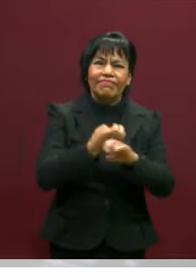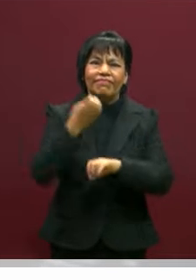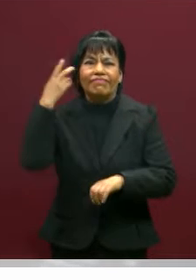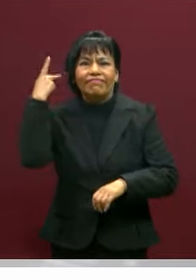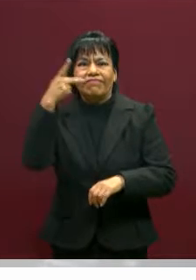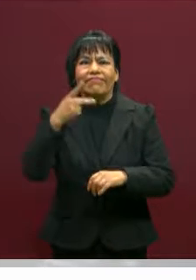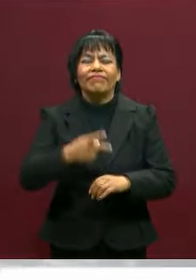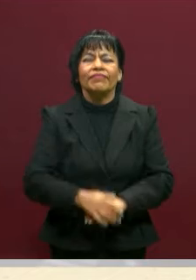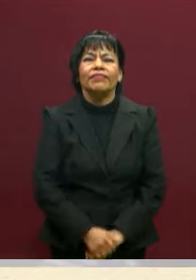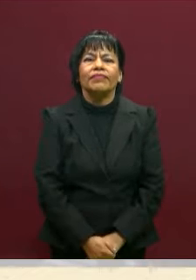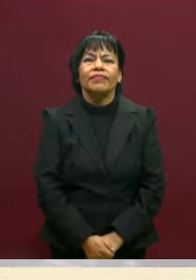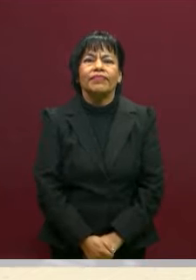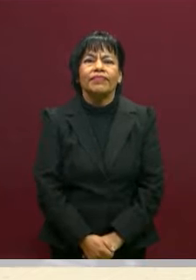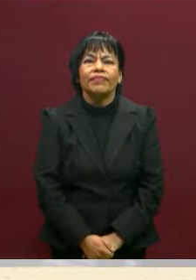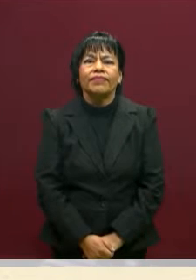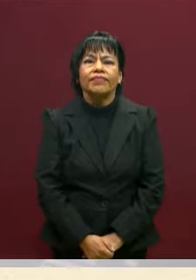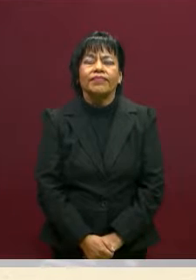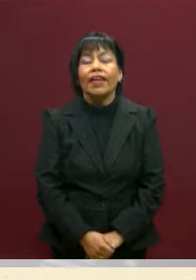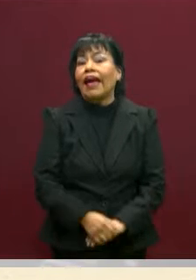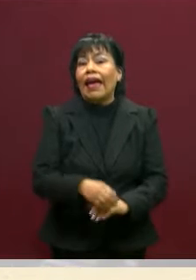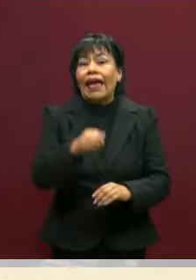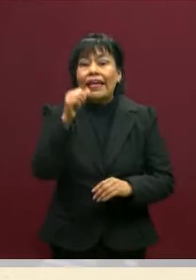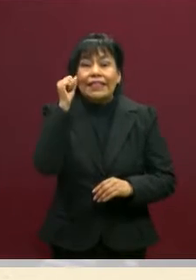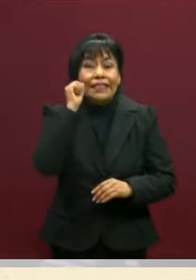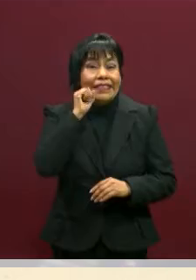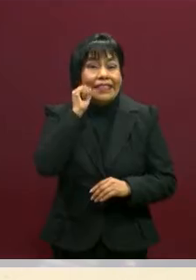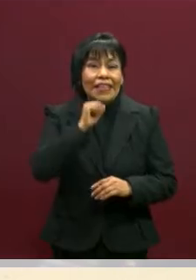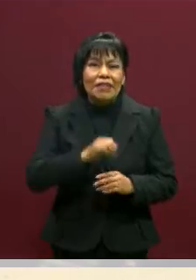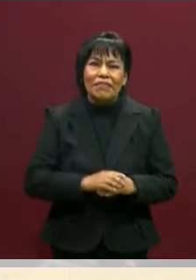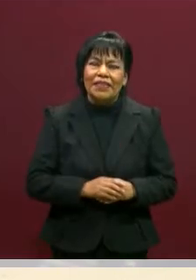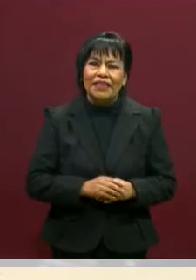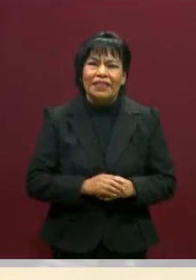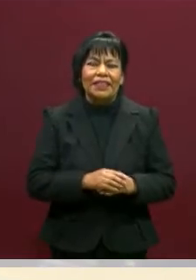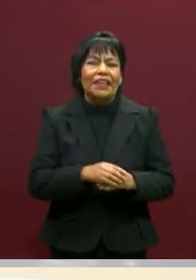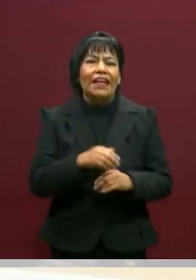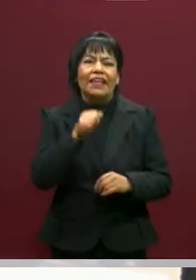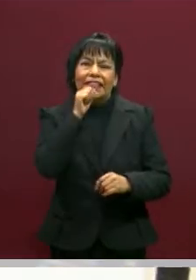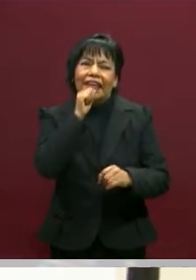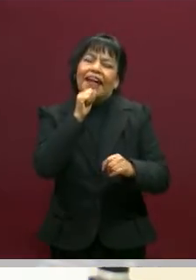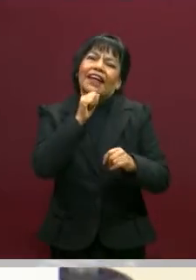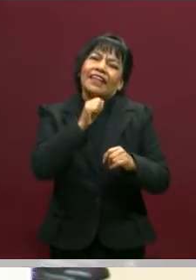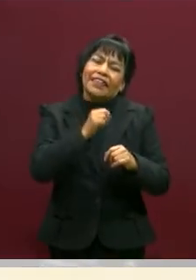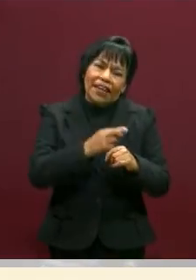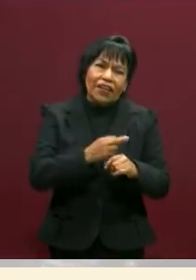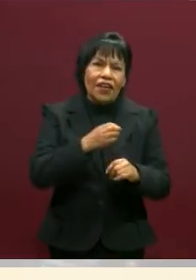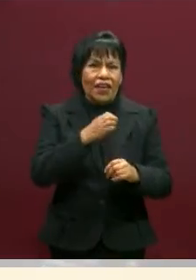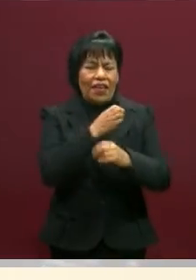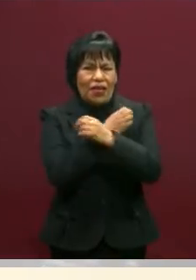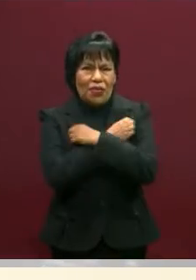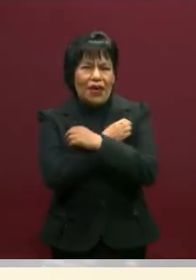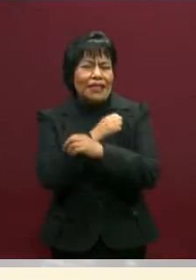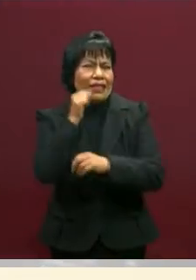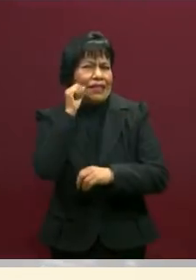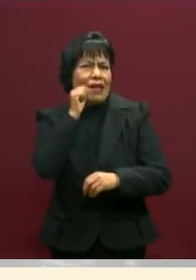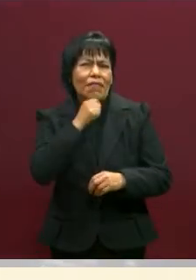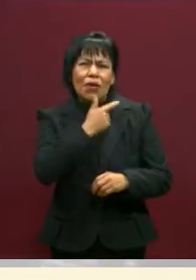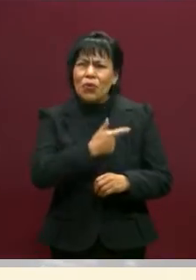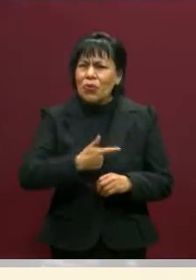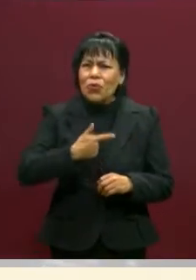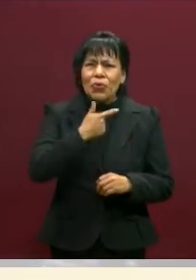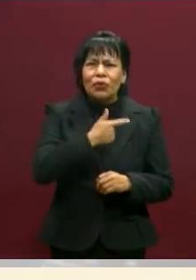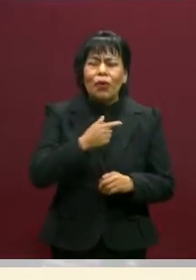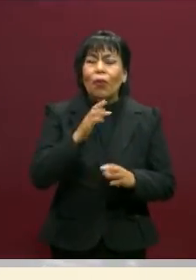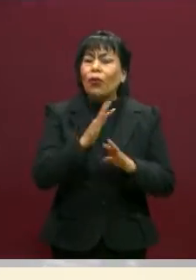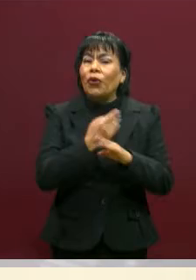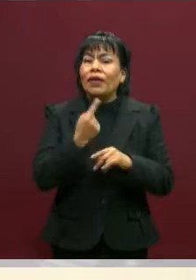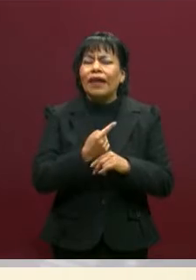de Puebla. Y bueno, siempre tenemos que tenemos la presencia del secretario de Educación aquí en este programa. Siempre nos da mucho gusto porque nos